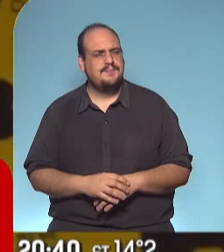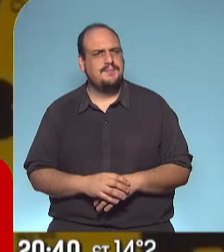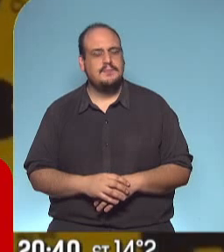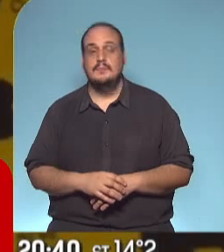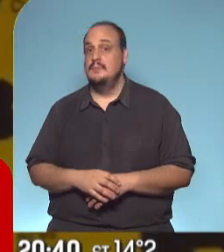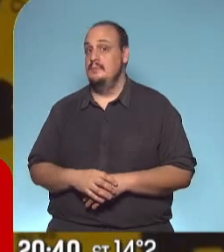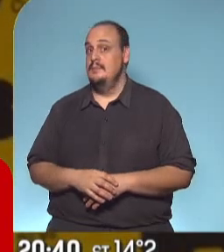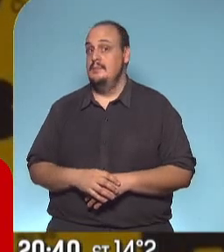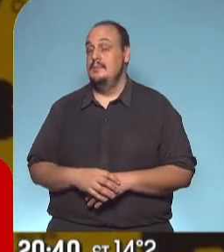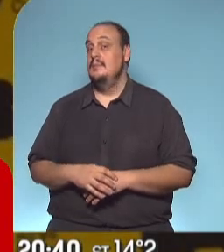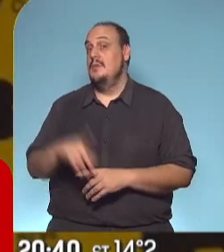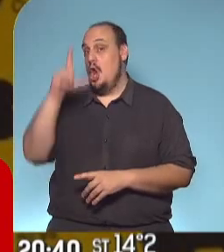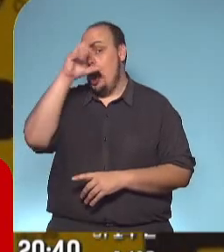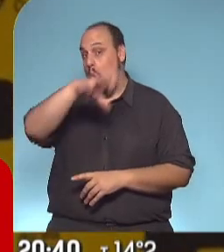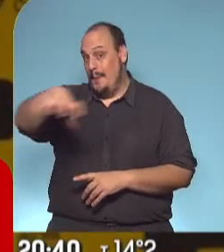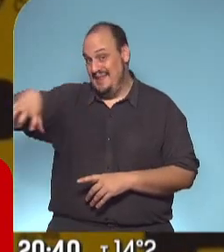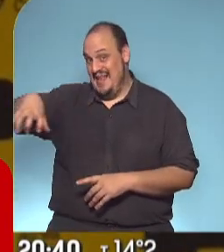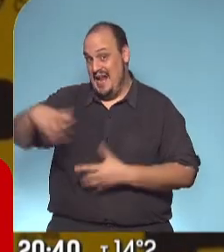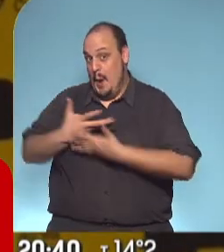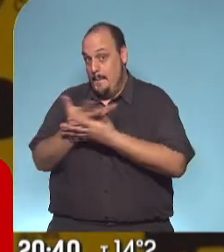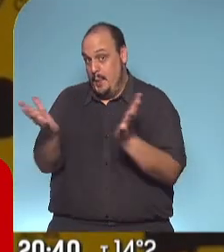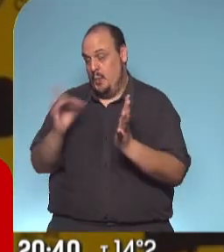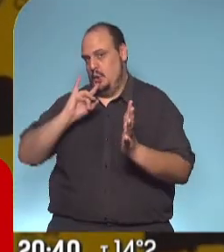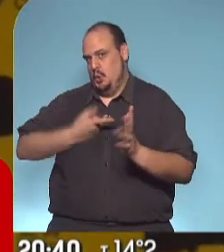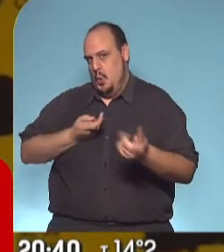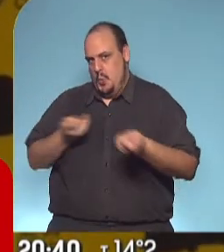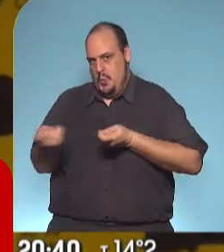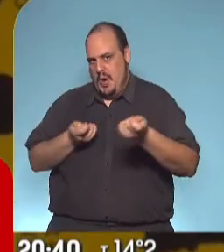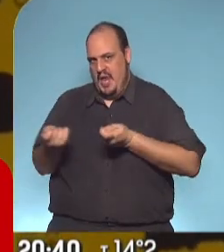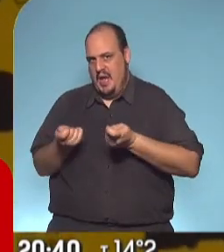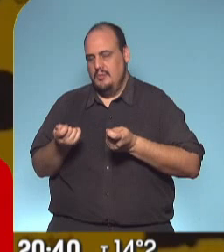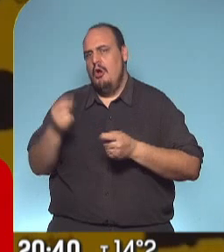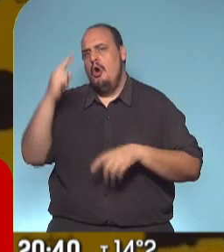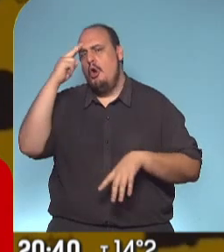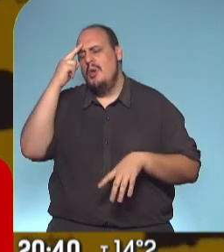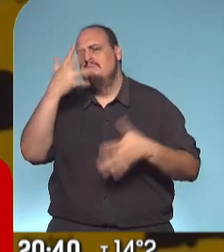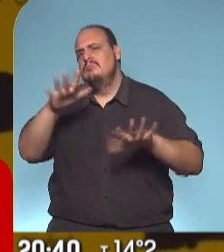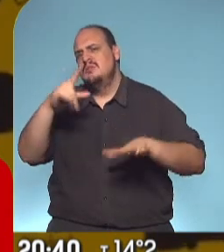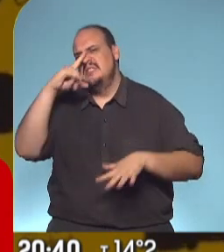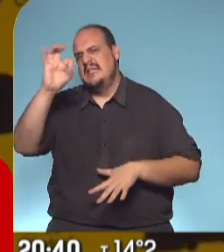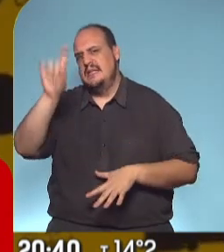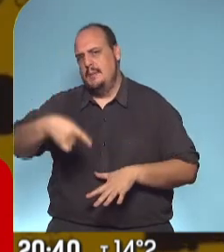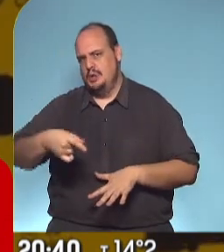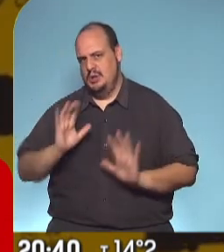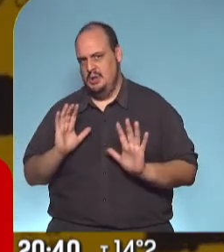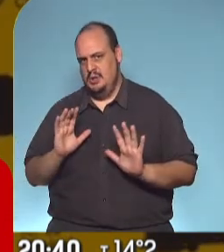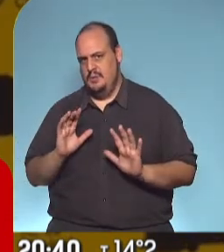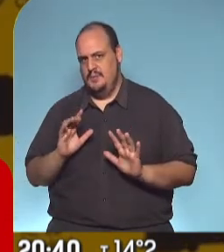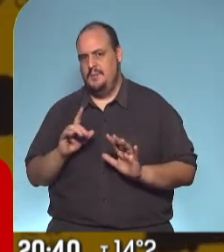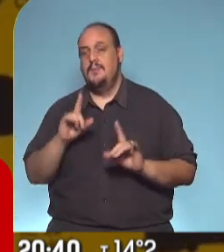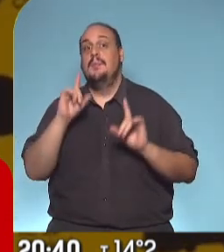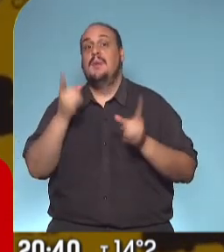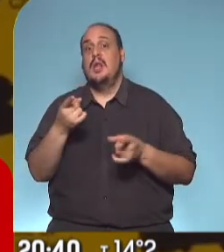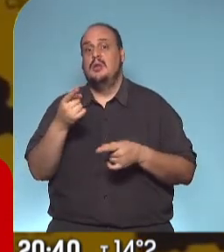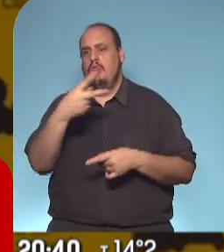En el sistema público de la ciudad de Buenos Aires, que es lo que nosotros manejamos, está llegando cerca del 70%, pero tenemos previsto